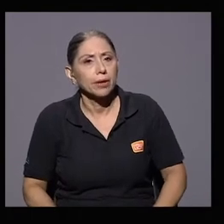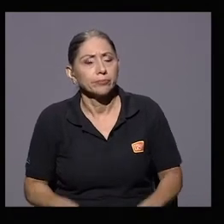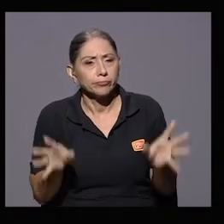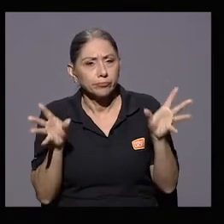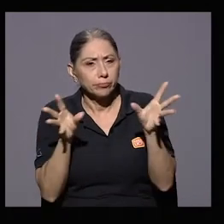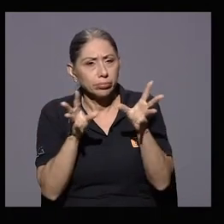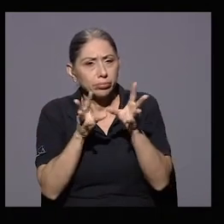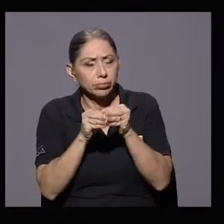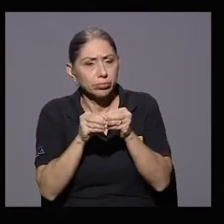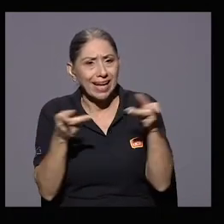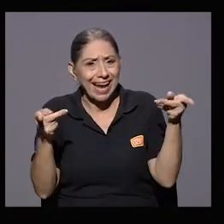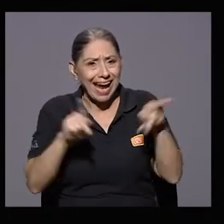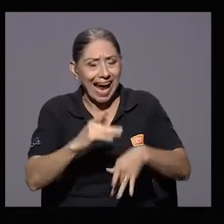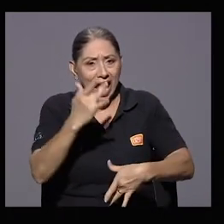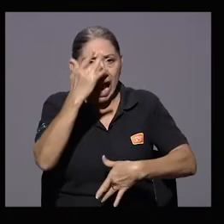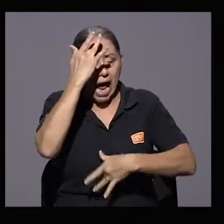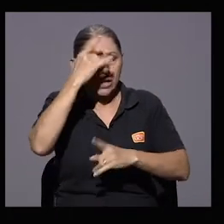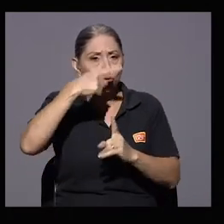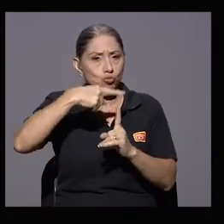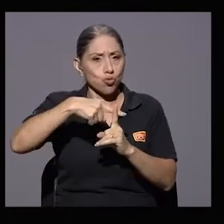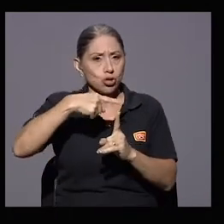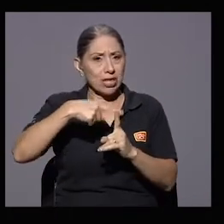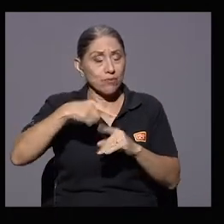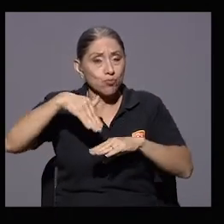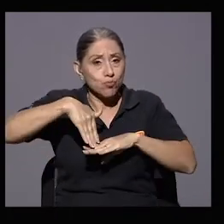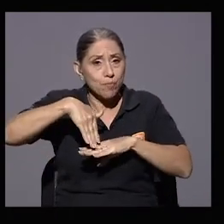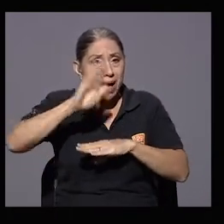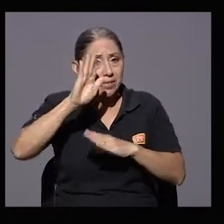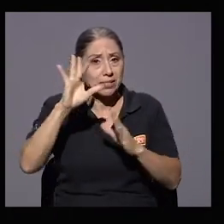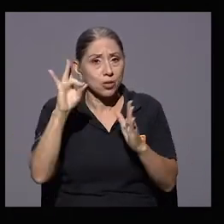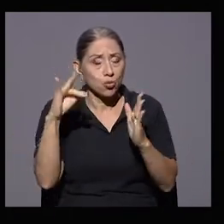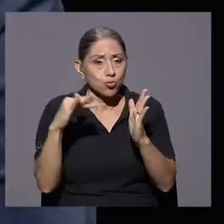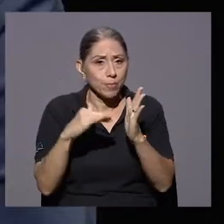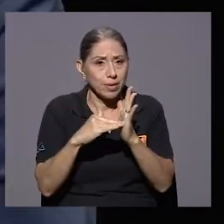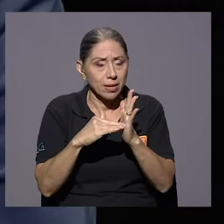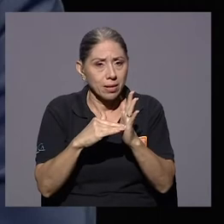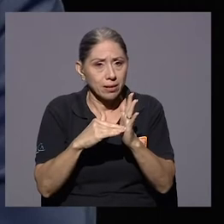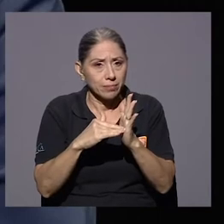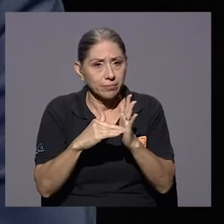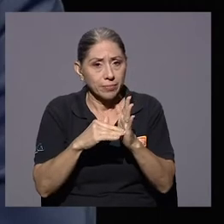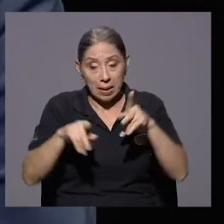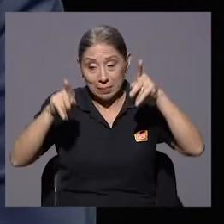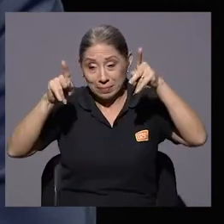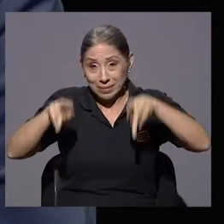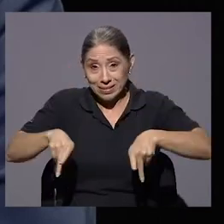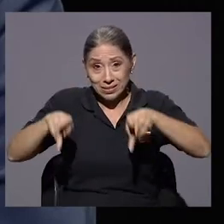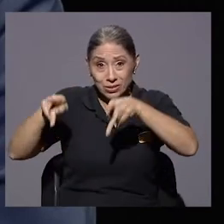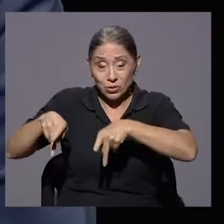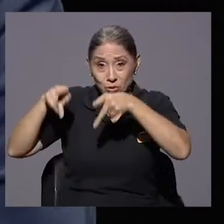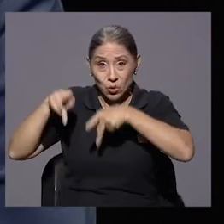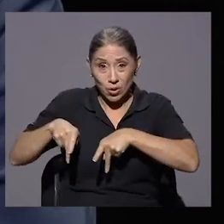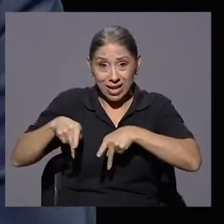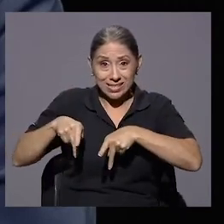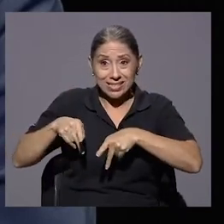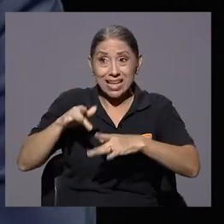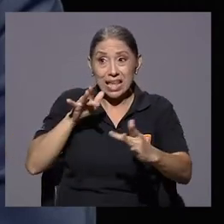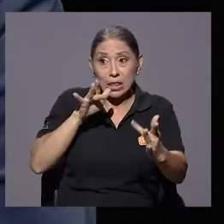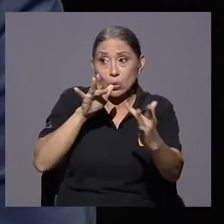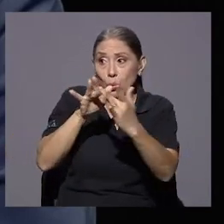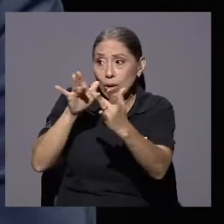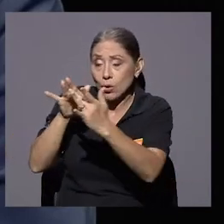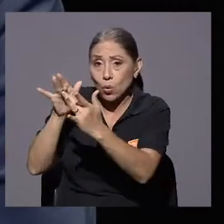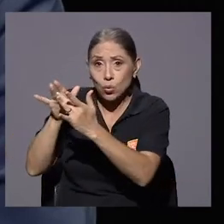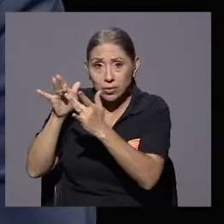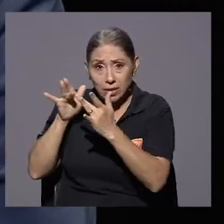El número de casos positivos llega a más de 8 mil. Las incapacidades de personas que tuvieron